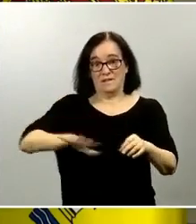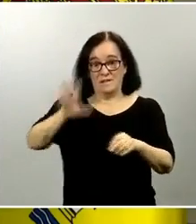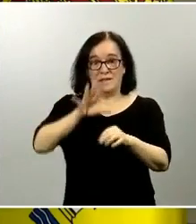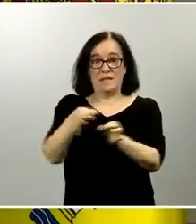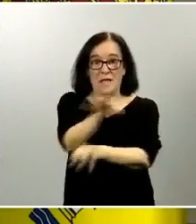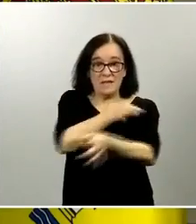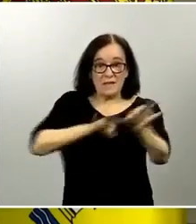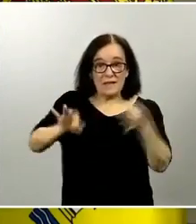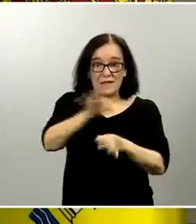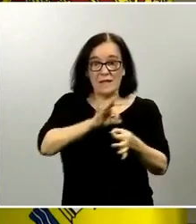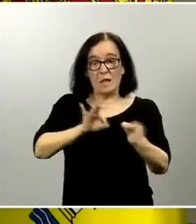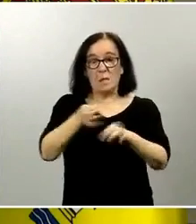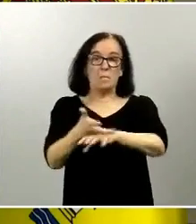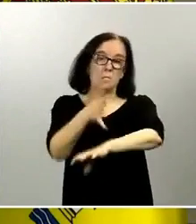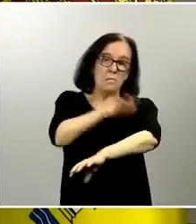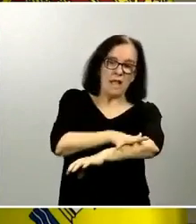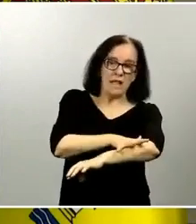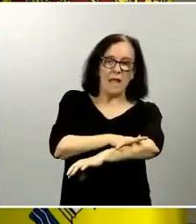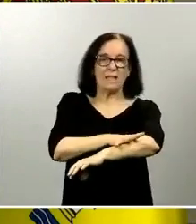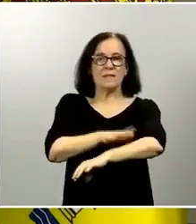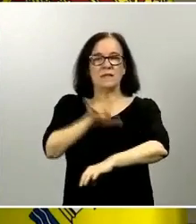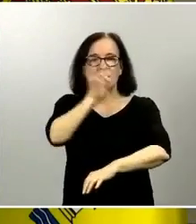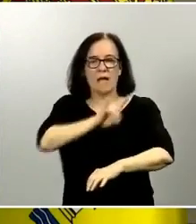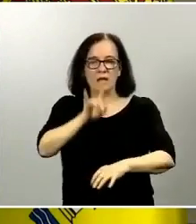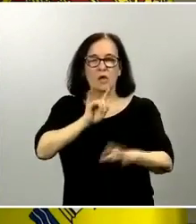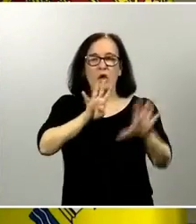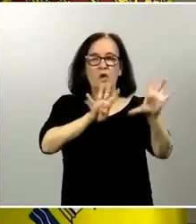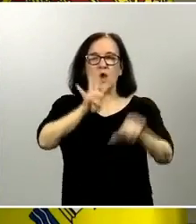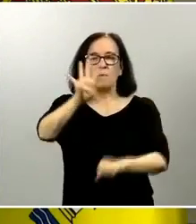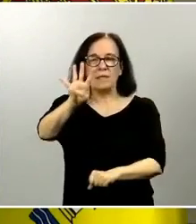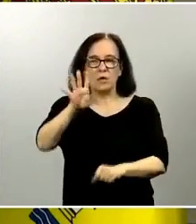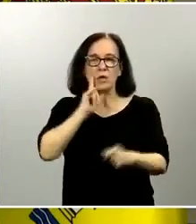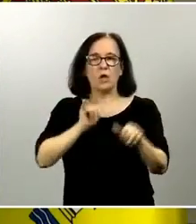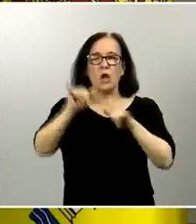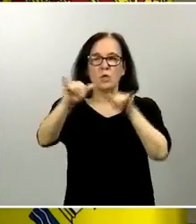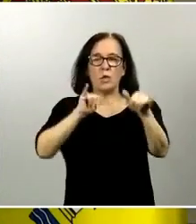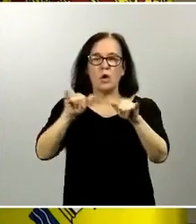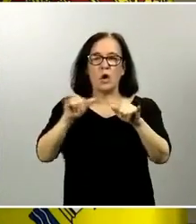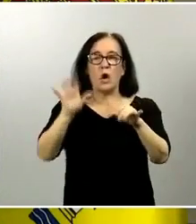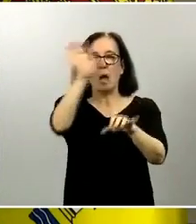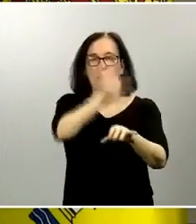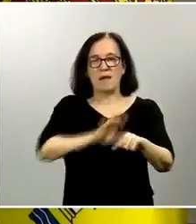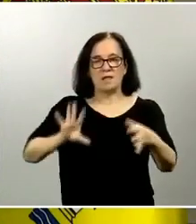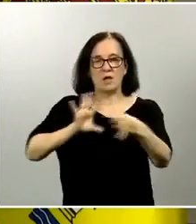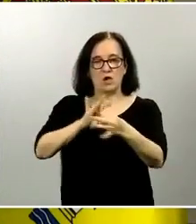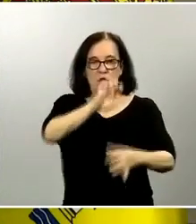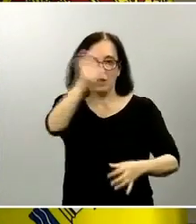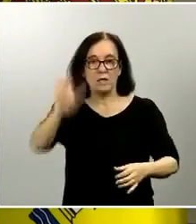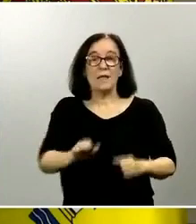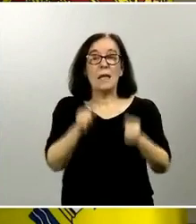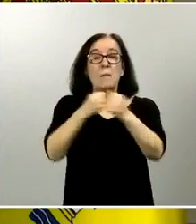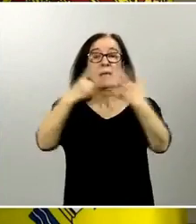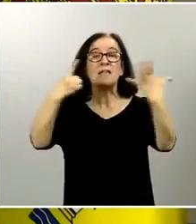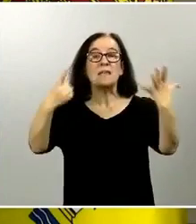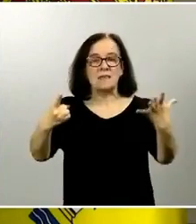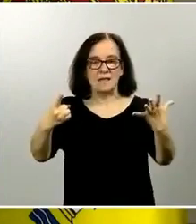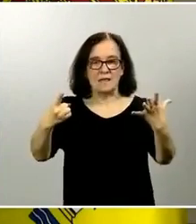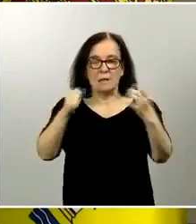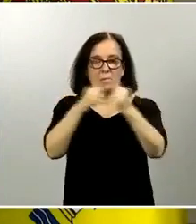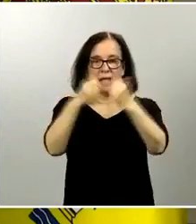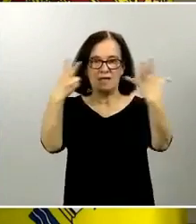Baleares o Canarias 94 fueron vuelos con países de la Unión Europea y 27 fueron vuelos